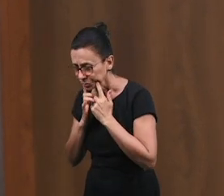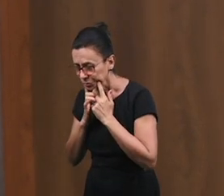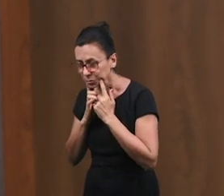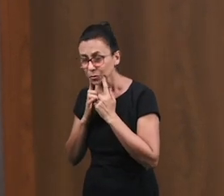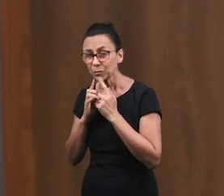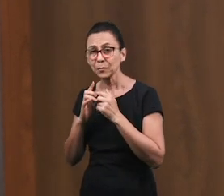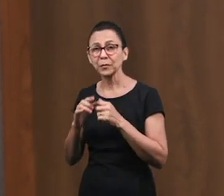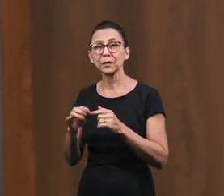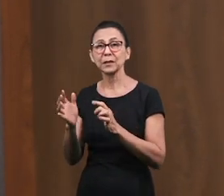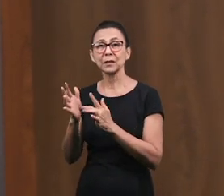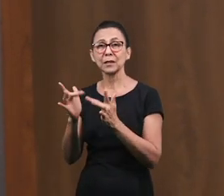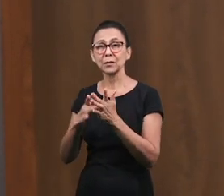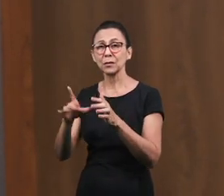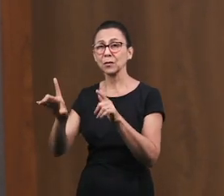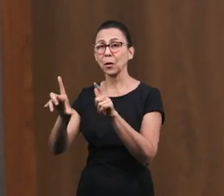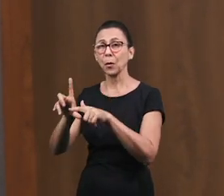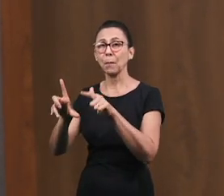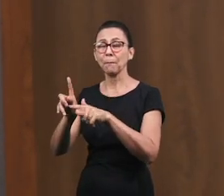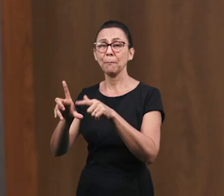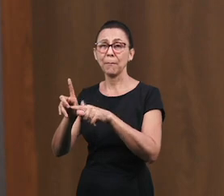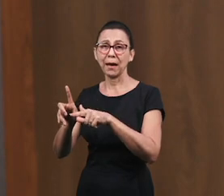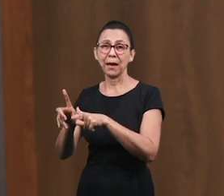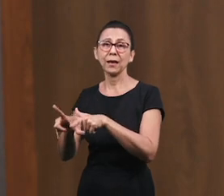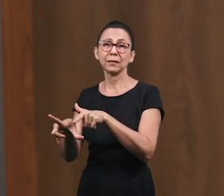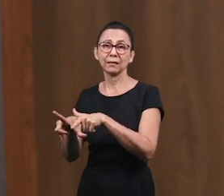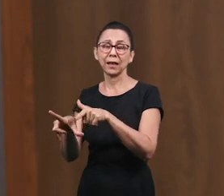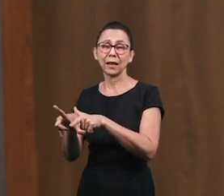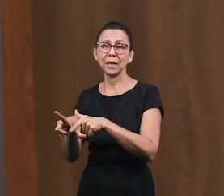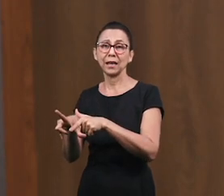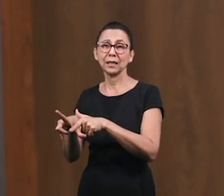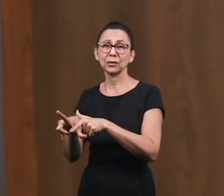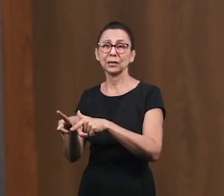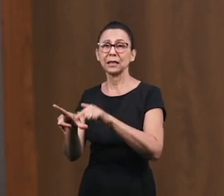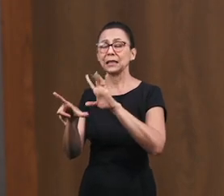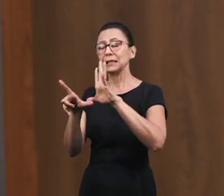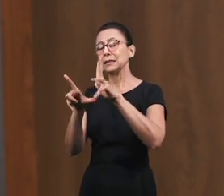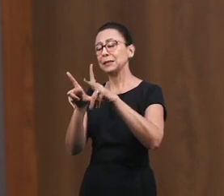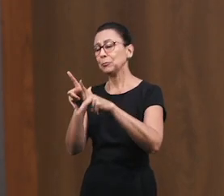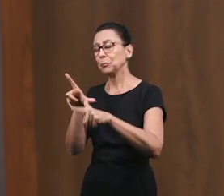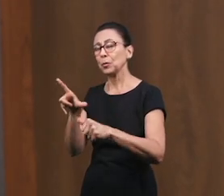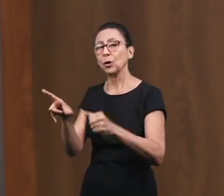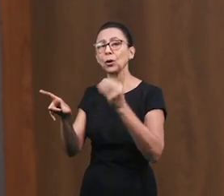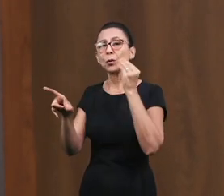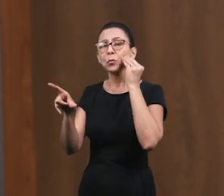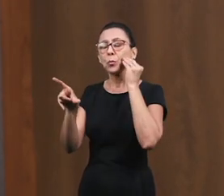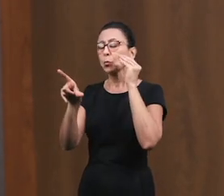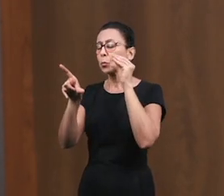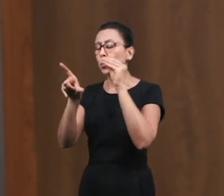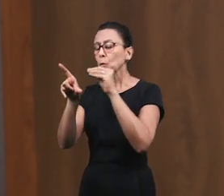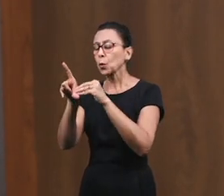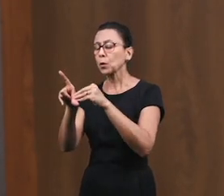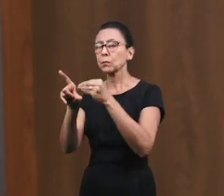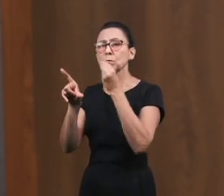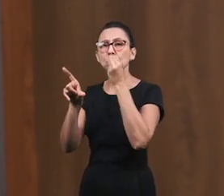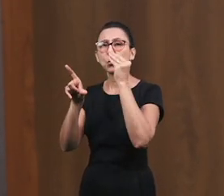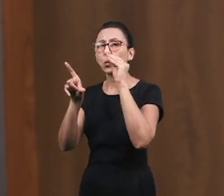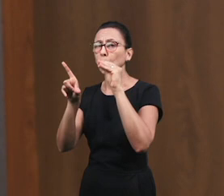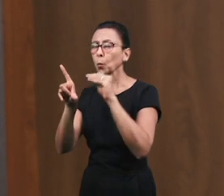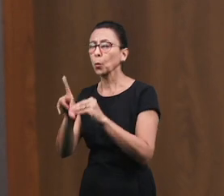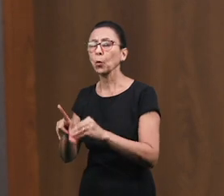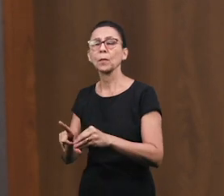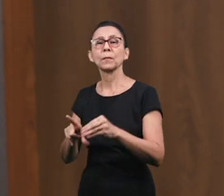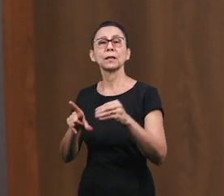Lavó Los pies De Jesús Con sus lágrimas Enjuagó Con sus cabellos Besó Demostró